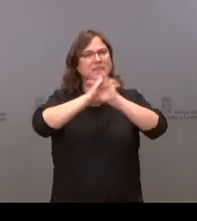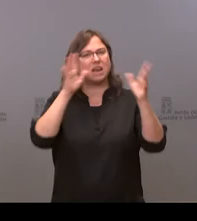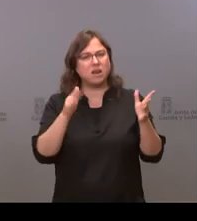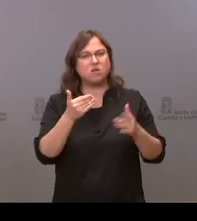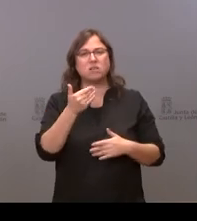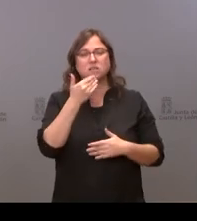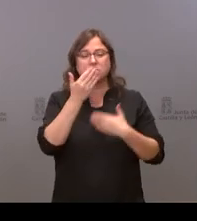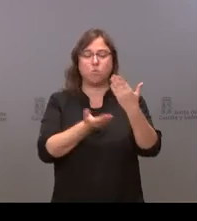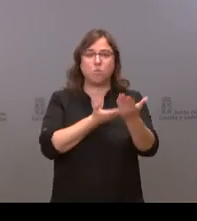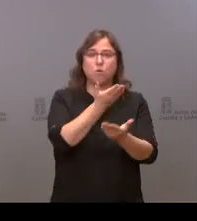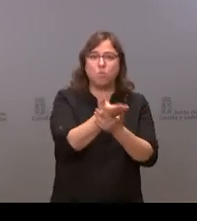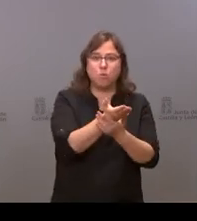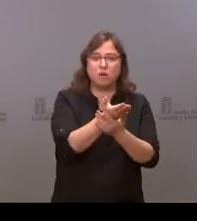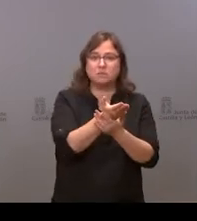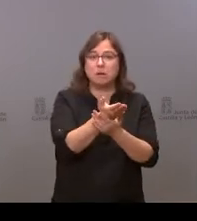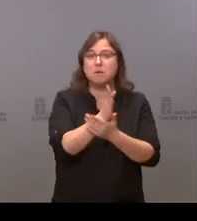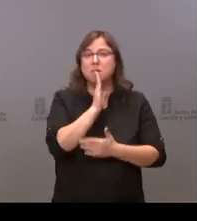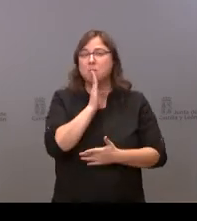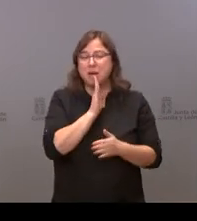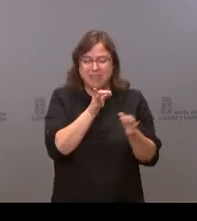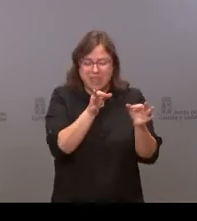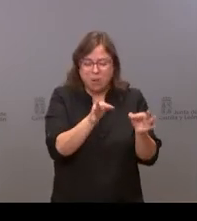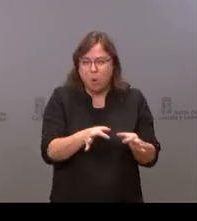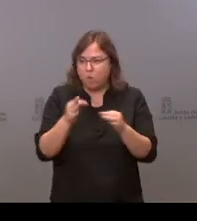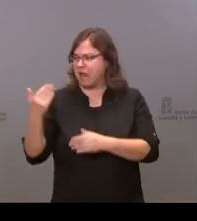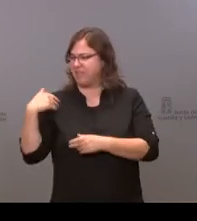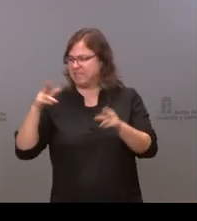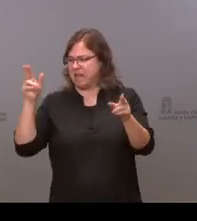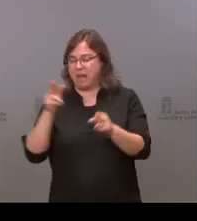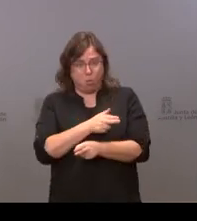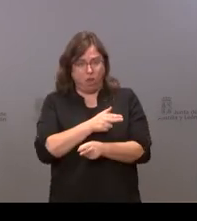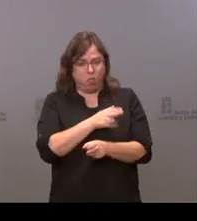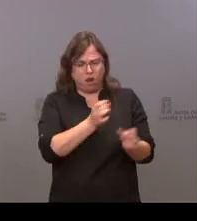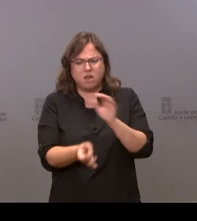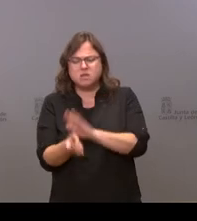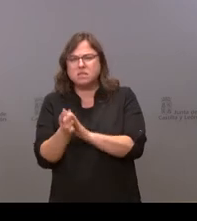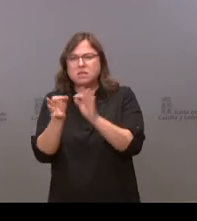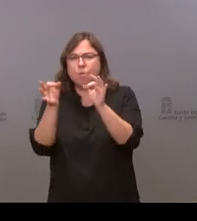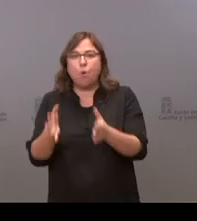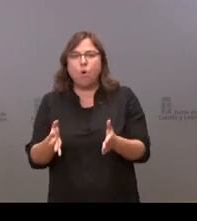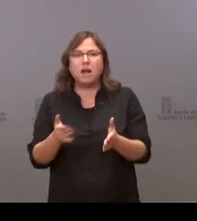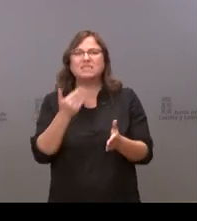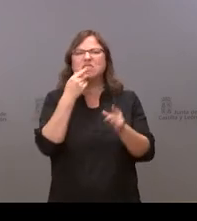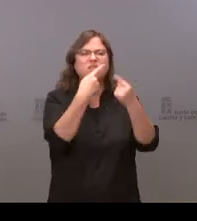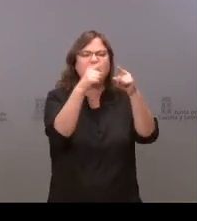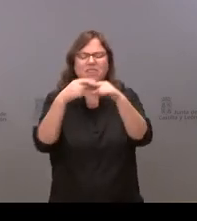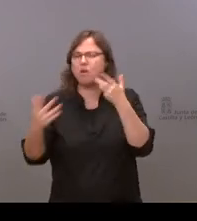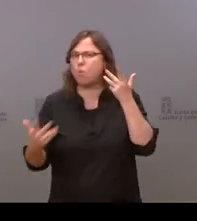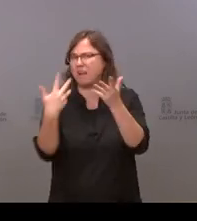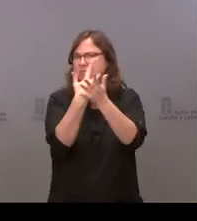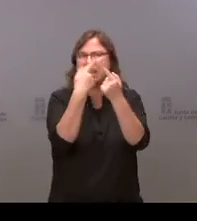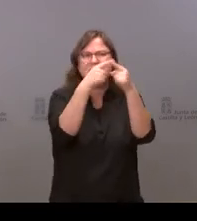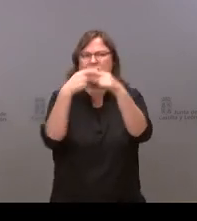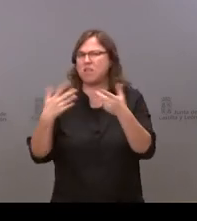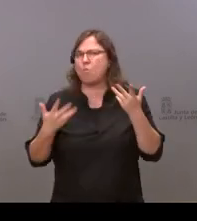si esa propuesta es tal y como parece exactamente igual o tiene algún matiz y si lo tiene dónde está la diferencia respecto a la anterior